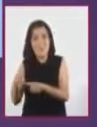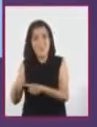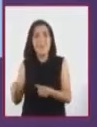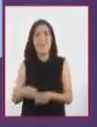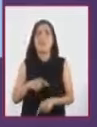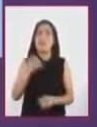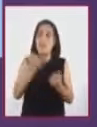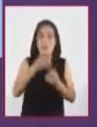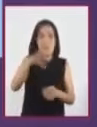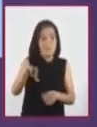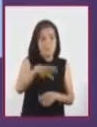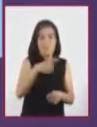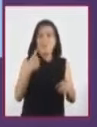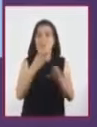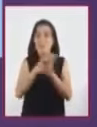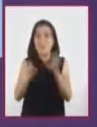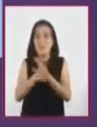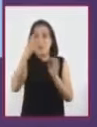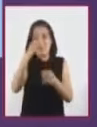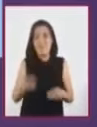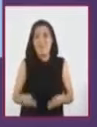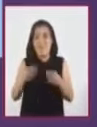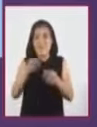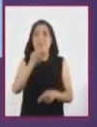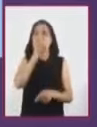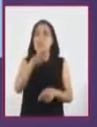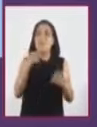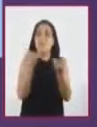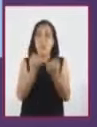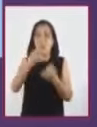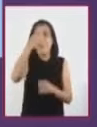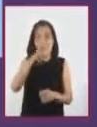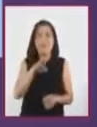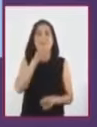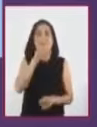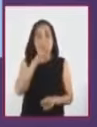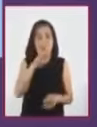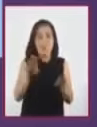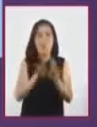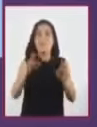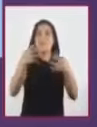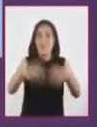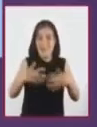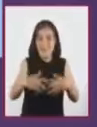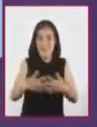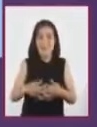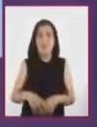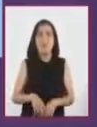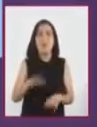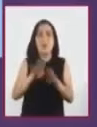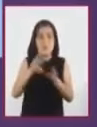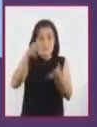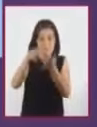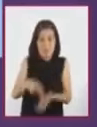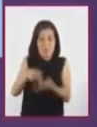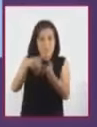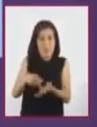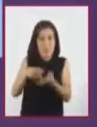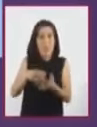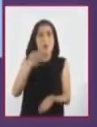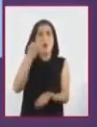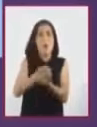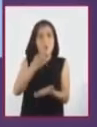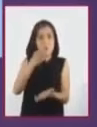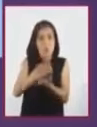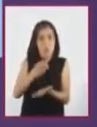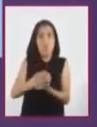permanentes, propiciando la especialización y las mejoras tecnológicas dentro de la metalurgia del cobre y del